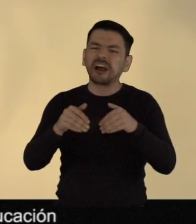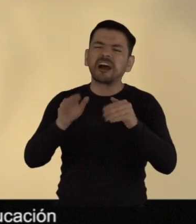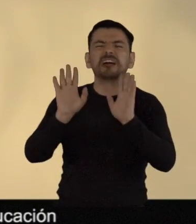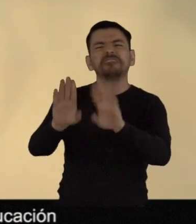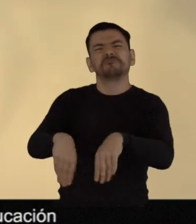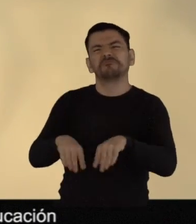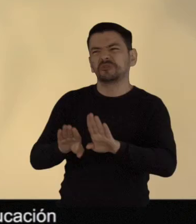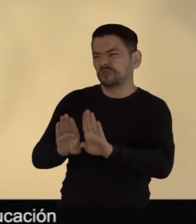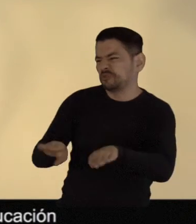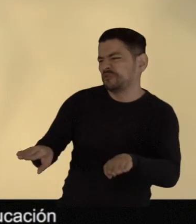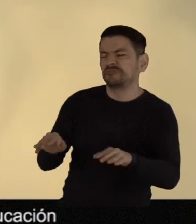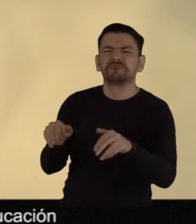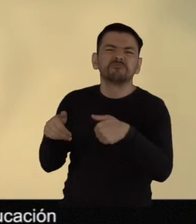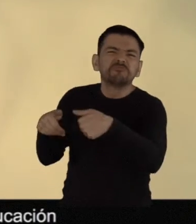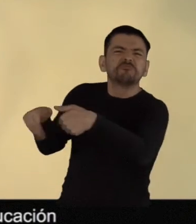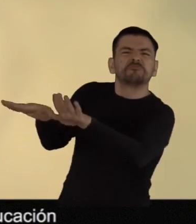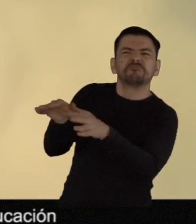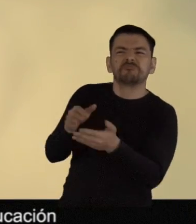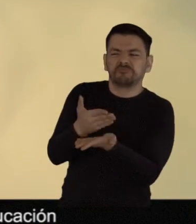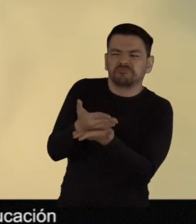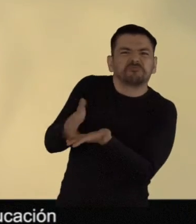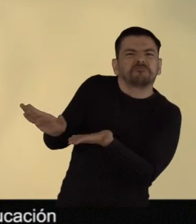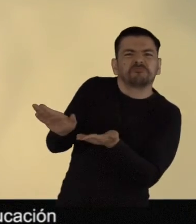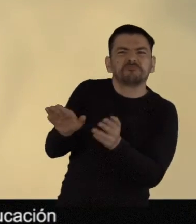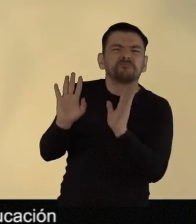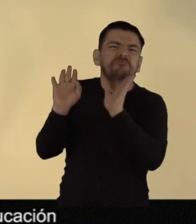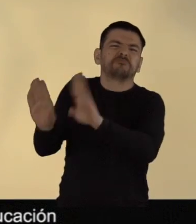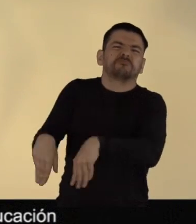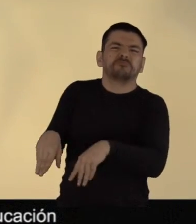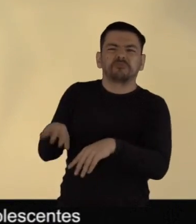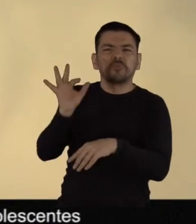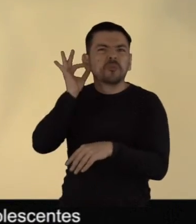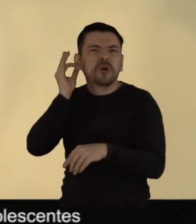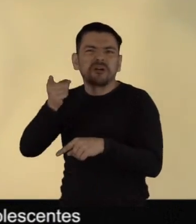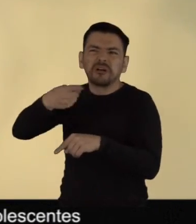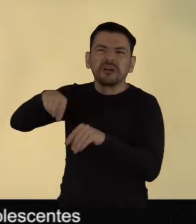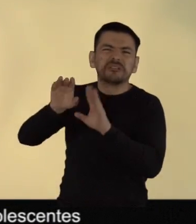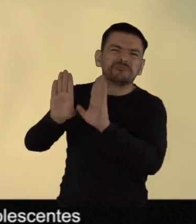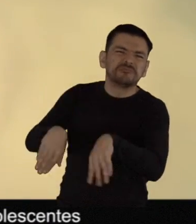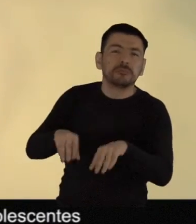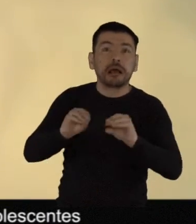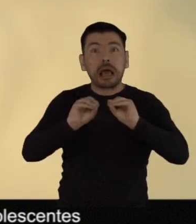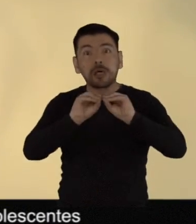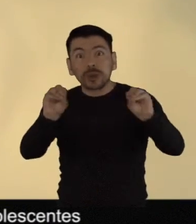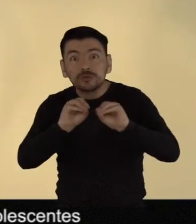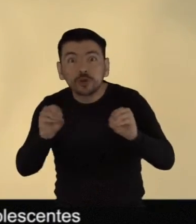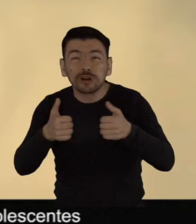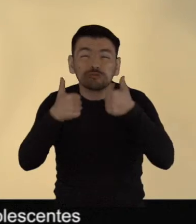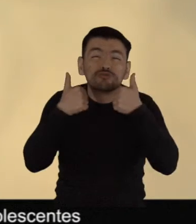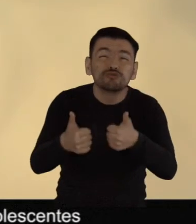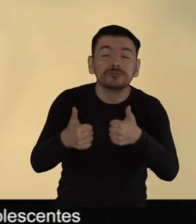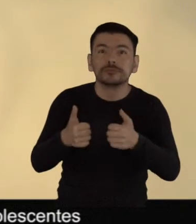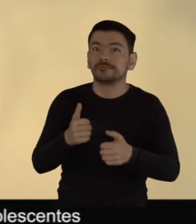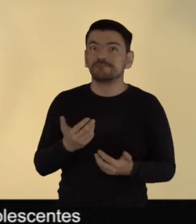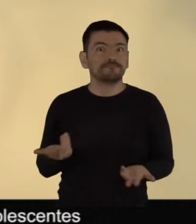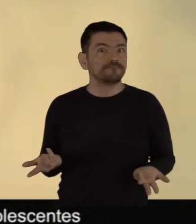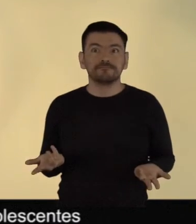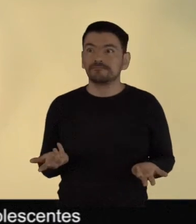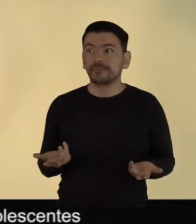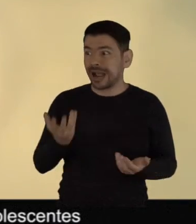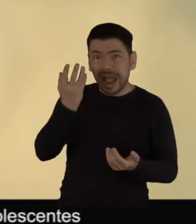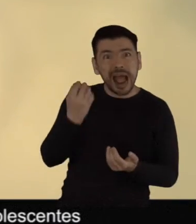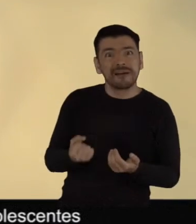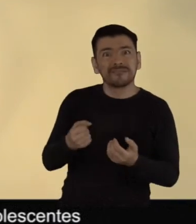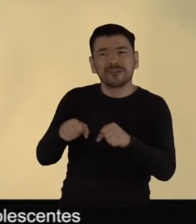precaria y baja calidad de la educación que reciben en sus pueblos, y a la violencia que viven las niñas,